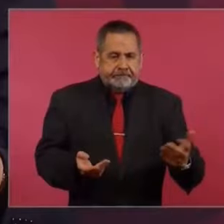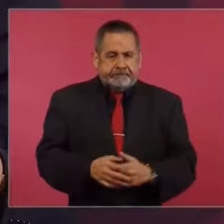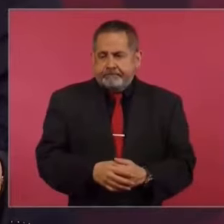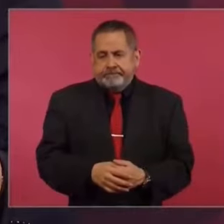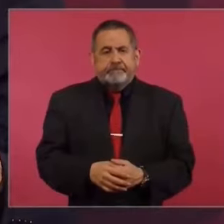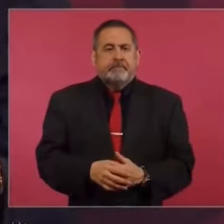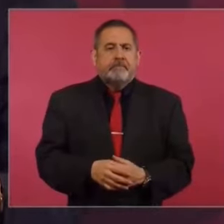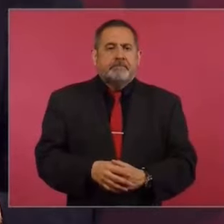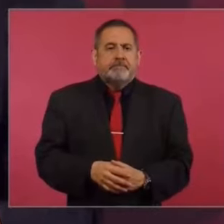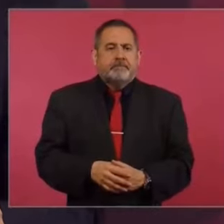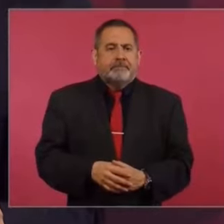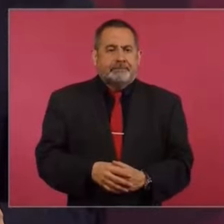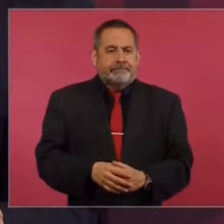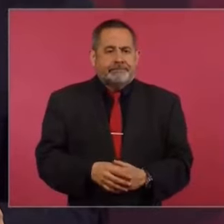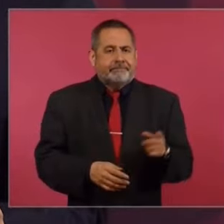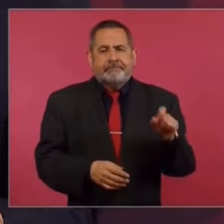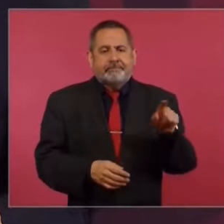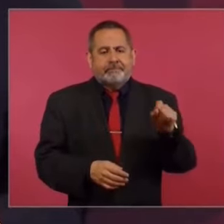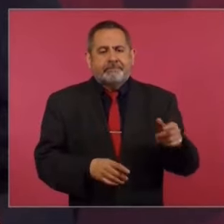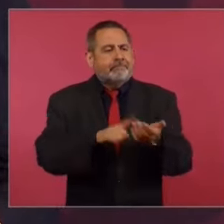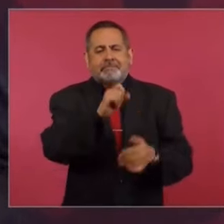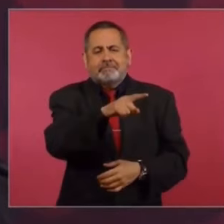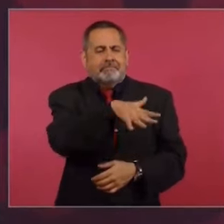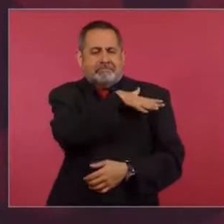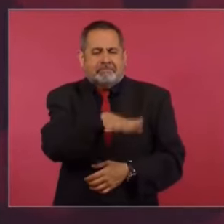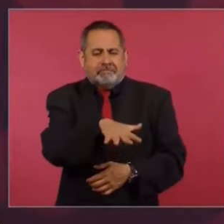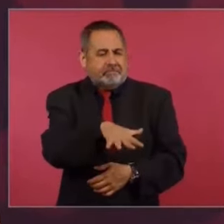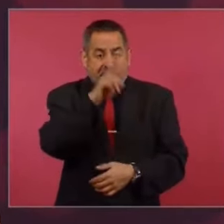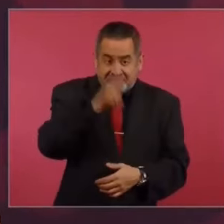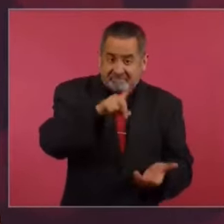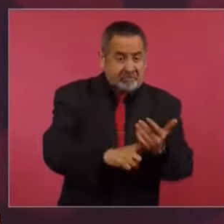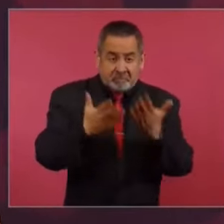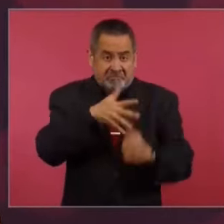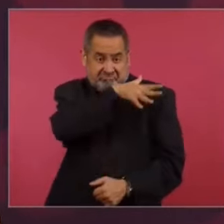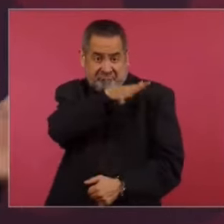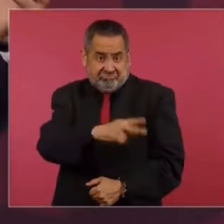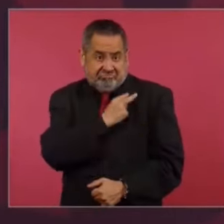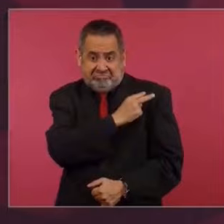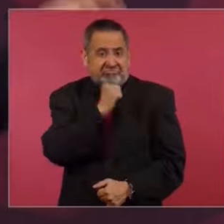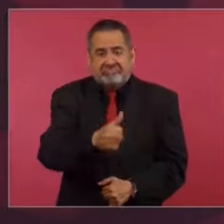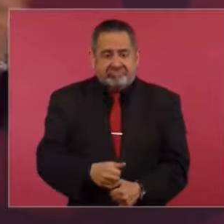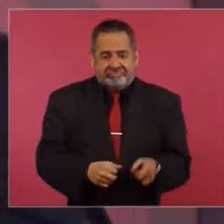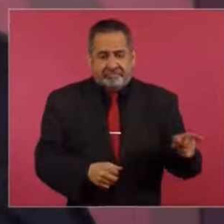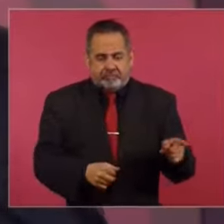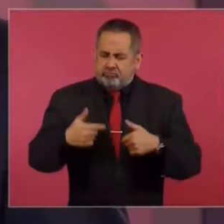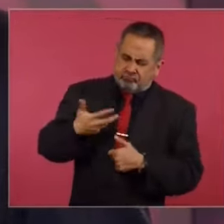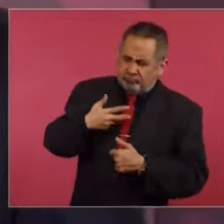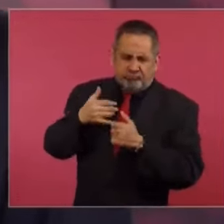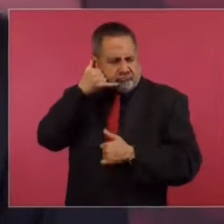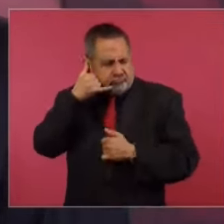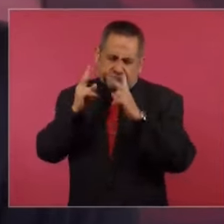Es como el señor general, que no es general, que dice que tiene llamadas.